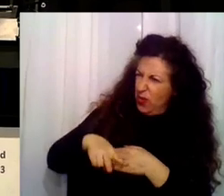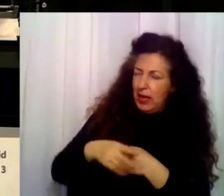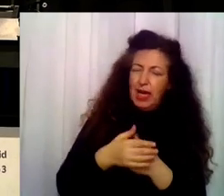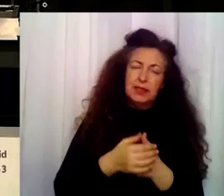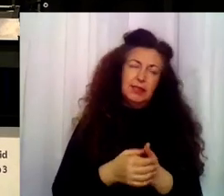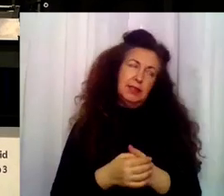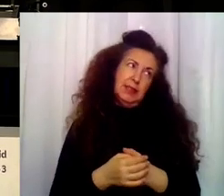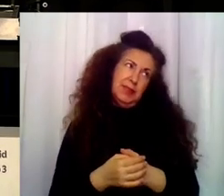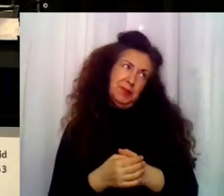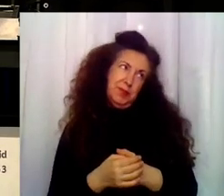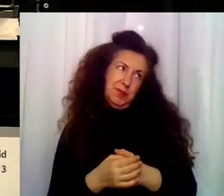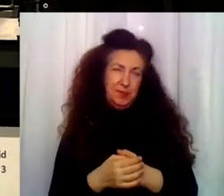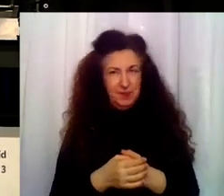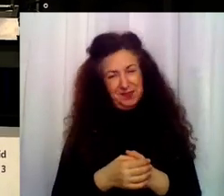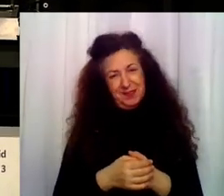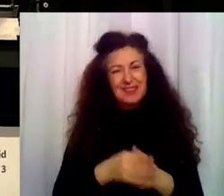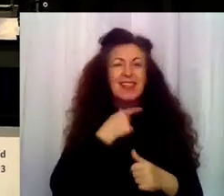Pues... Pues no. ¿Pues qué?